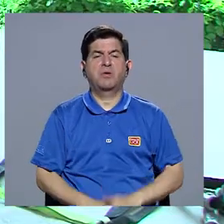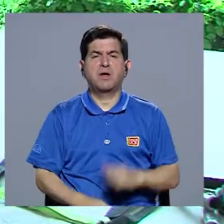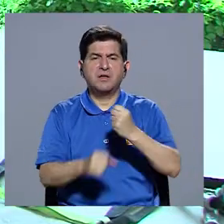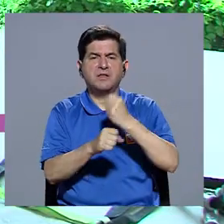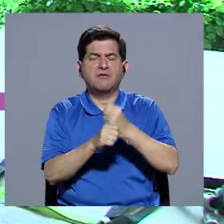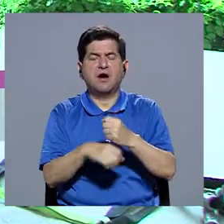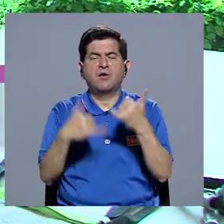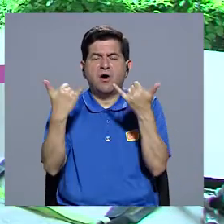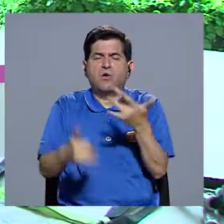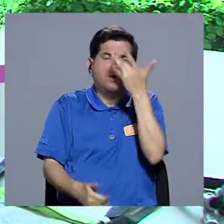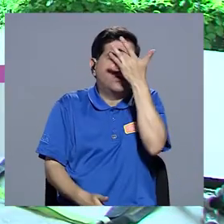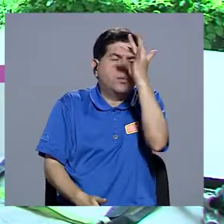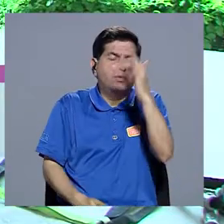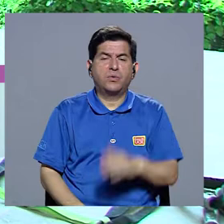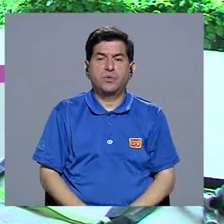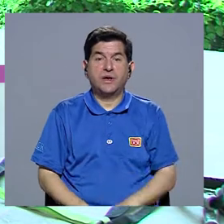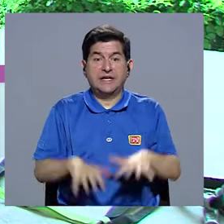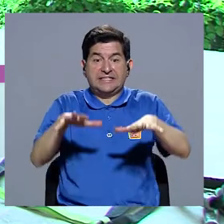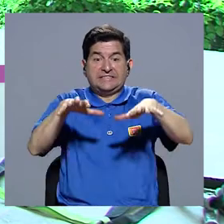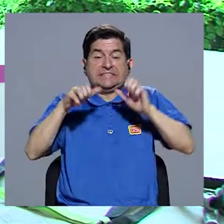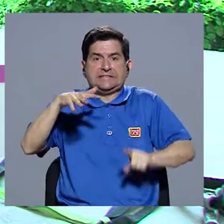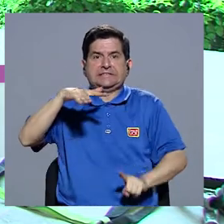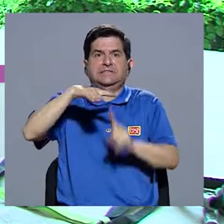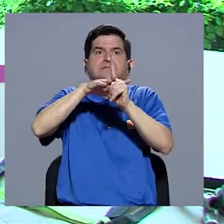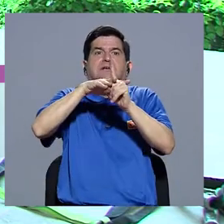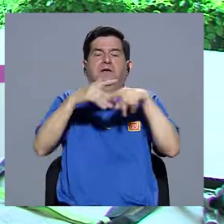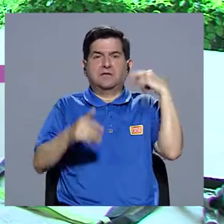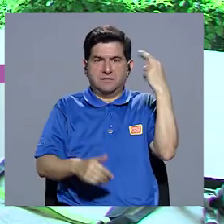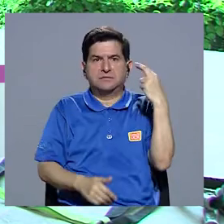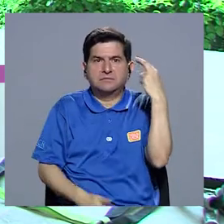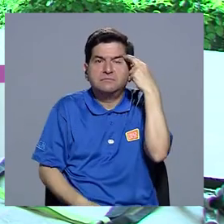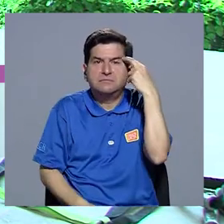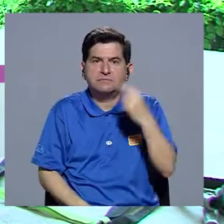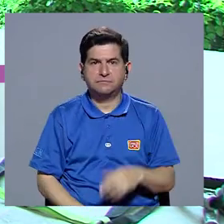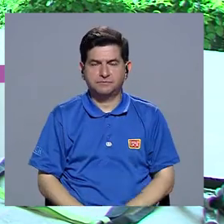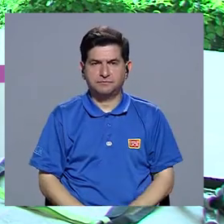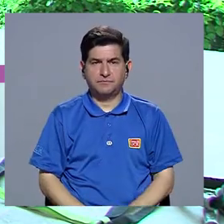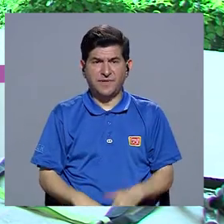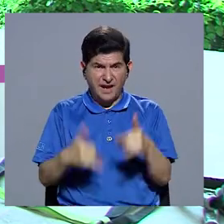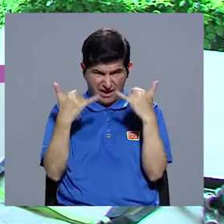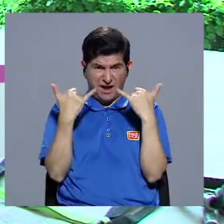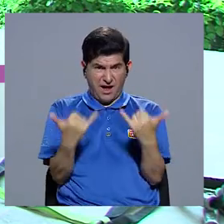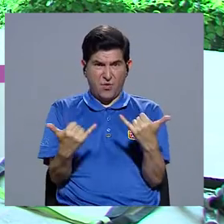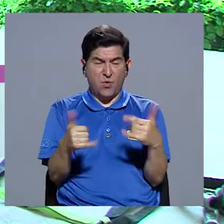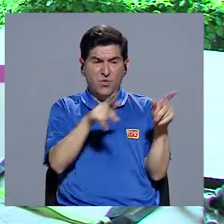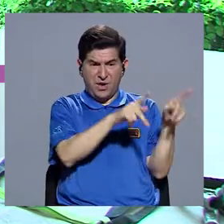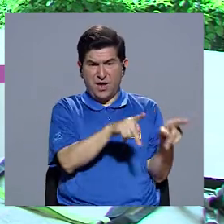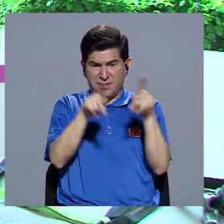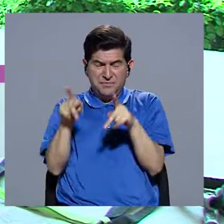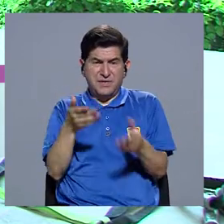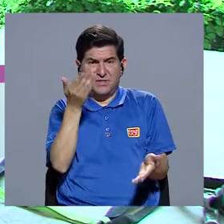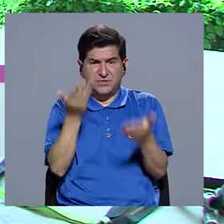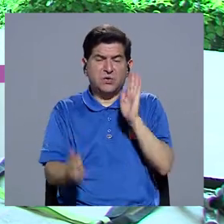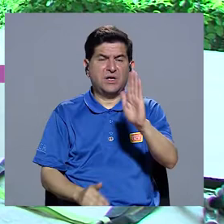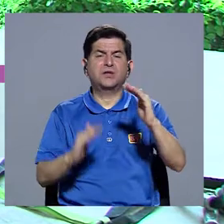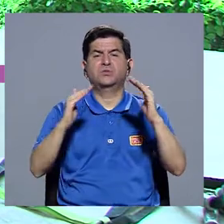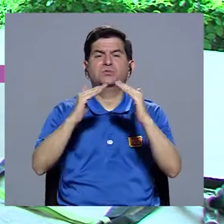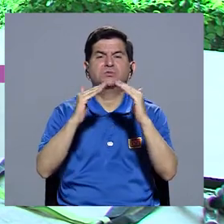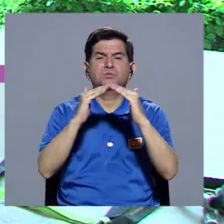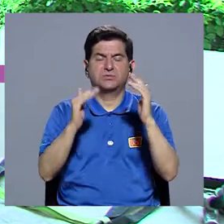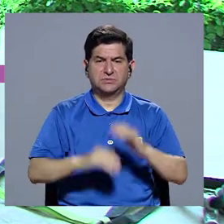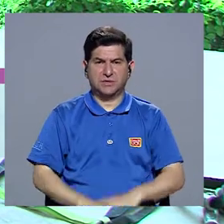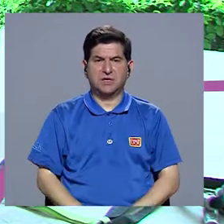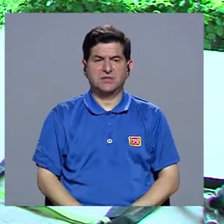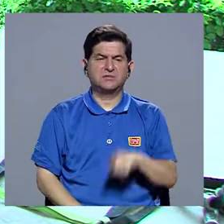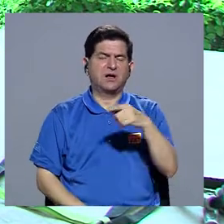intelectuales, aparece el estrés, ¿verdad? Debido a estos factores. Pues bien, ahora ya las personas quizás llegan a sus hogares y